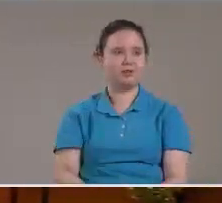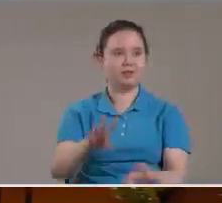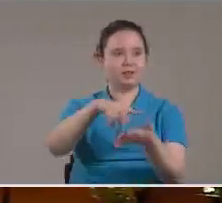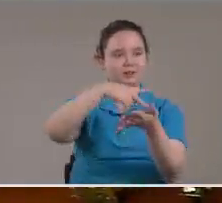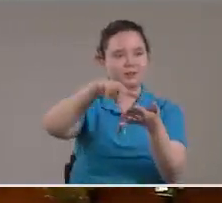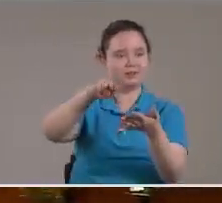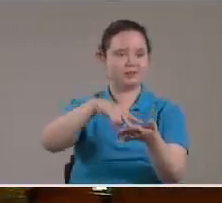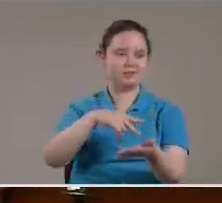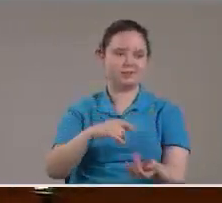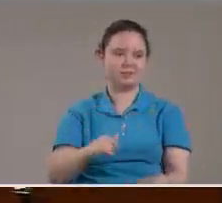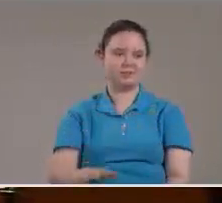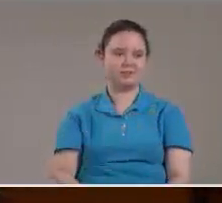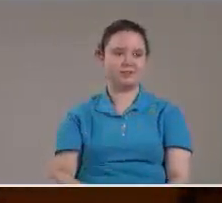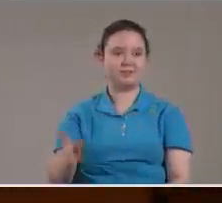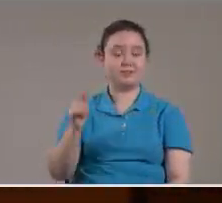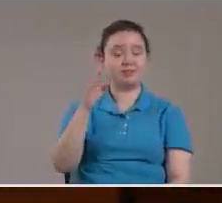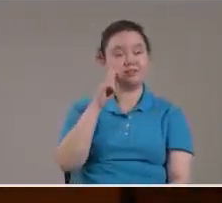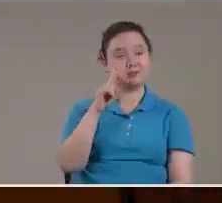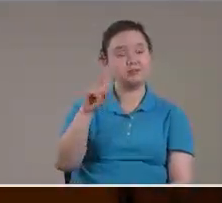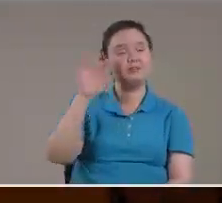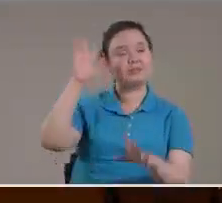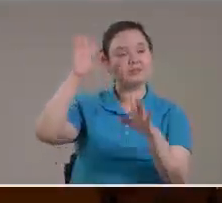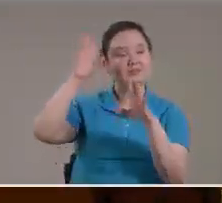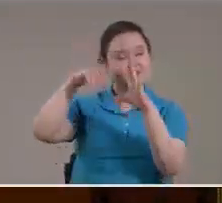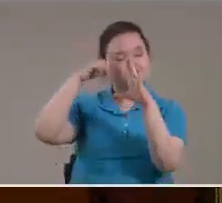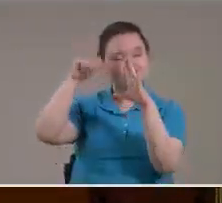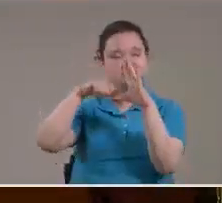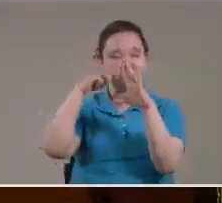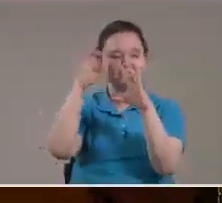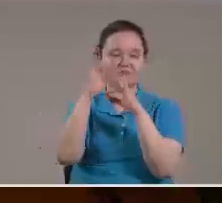Ahí está en Youtube Aparece todo eso